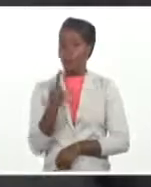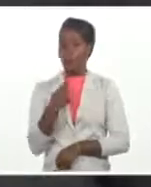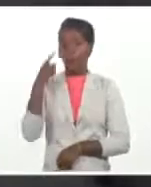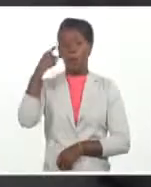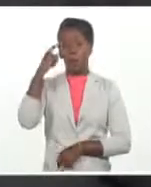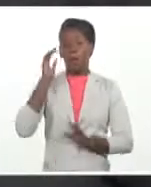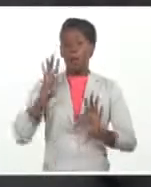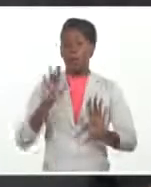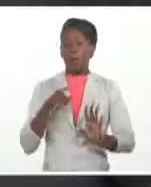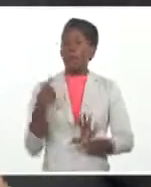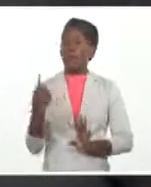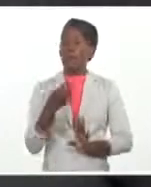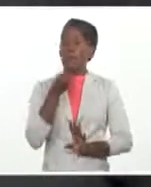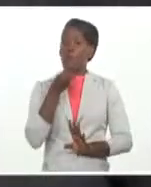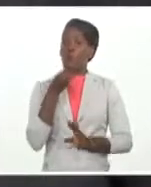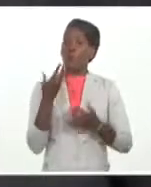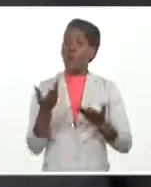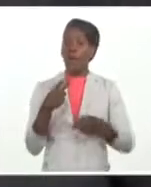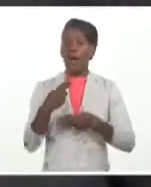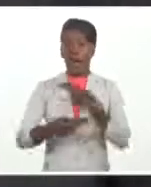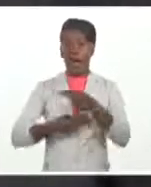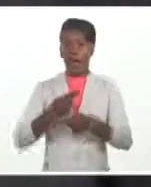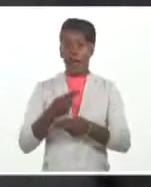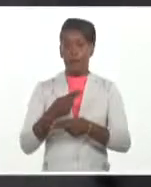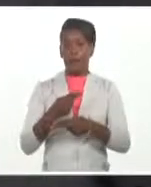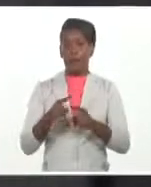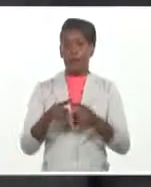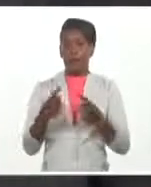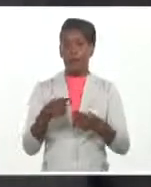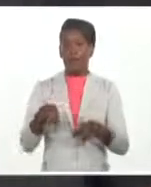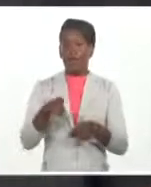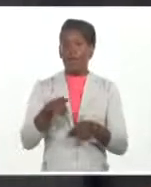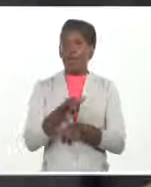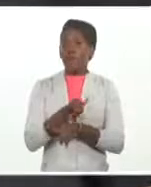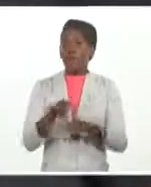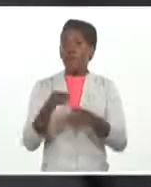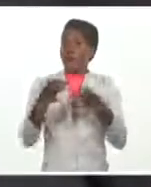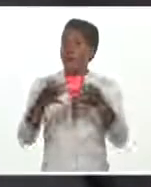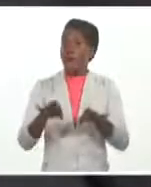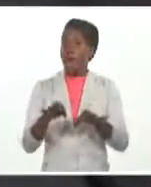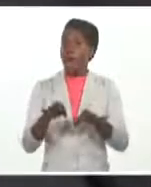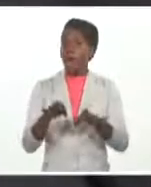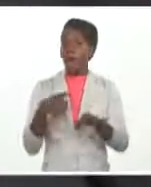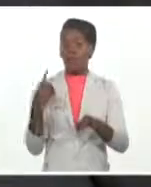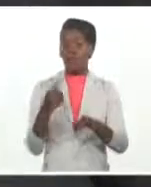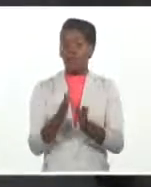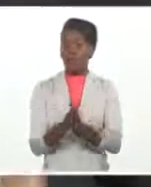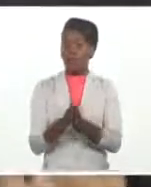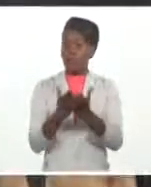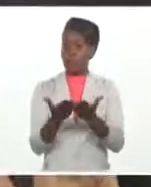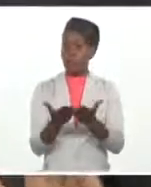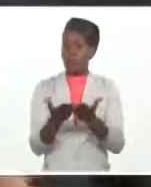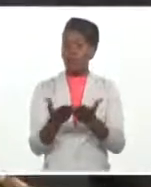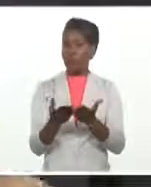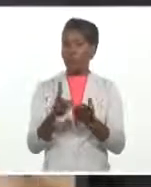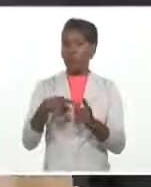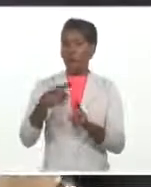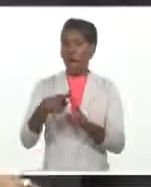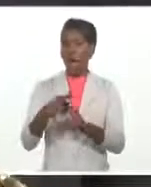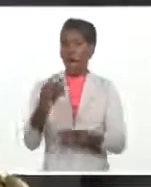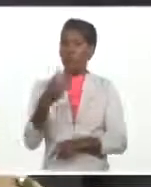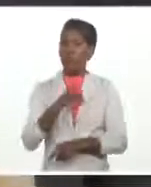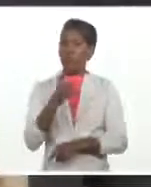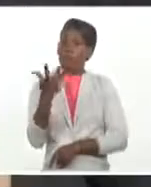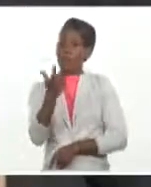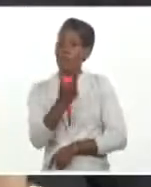también, a que se convierta en la solución cubana para certificar la vacunación en Cuba de todos los